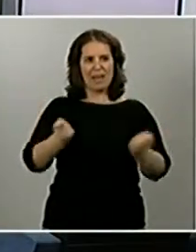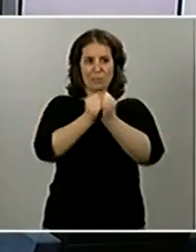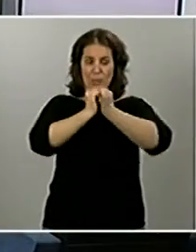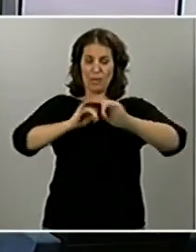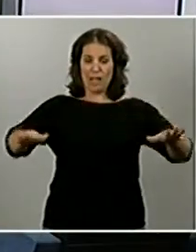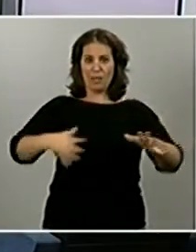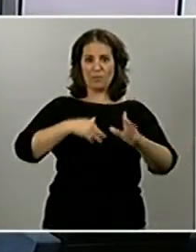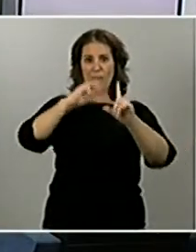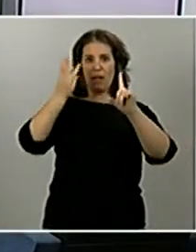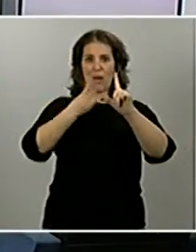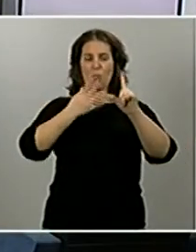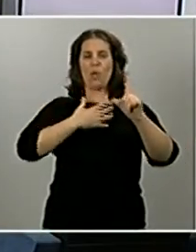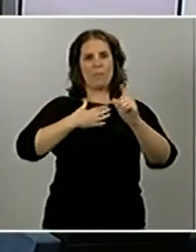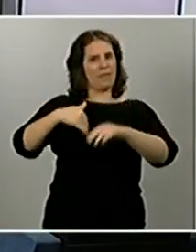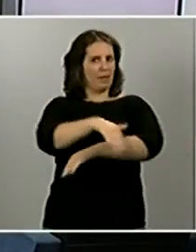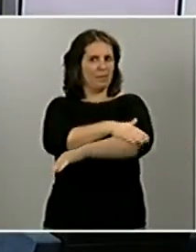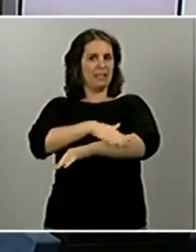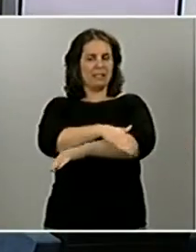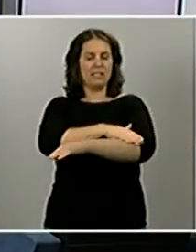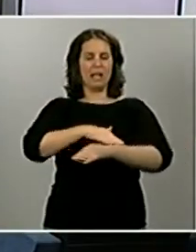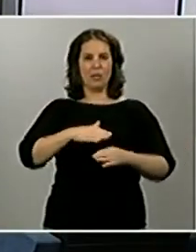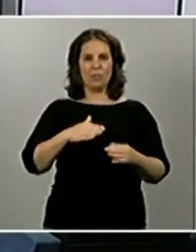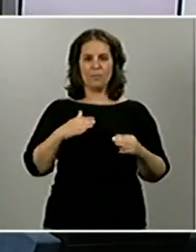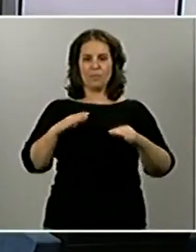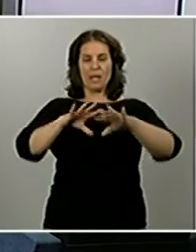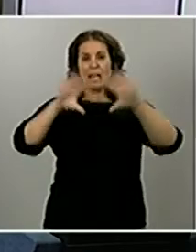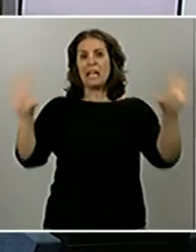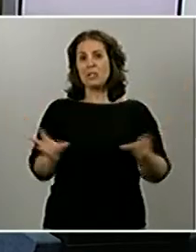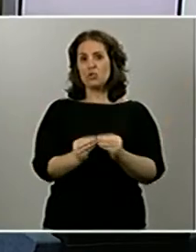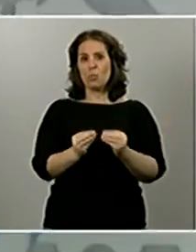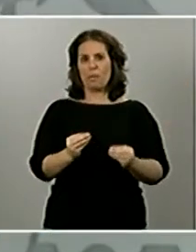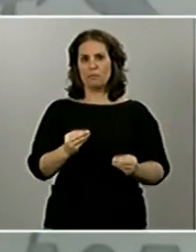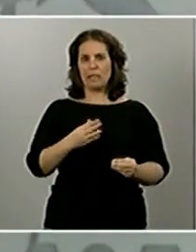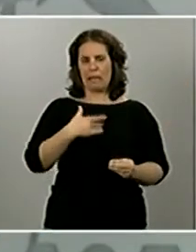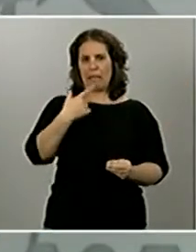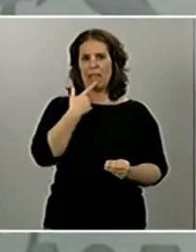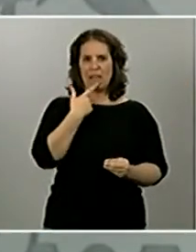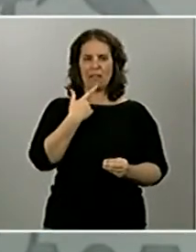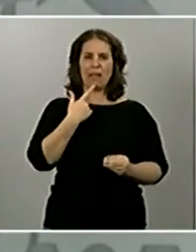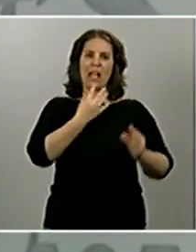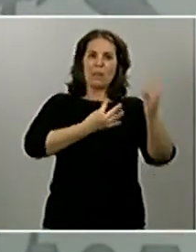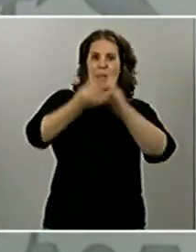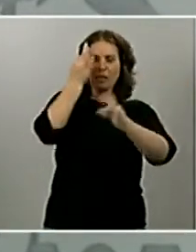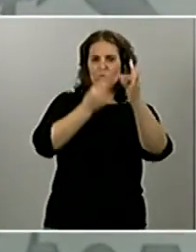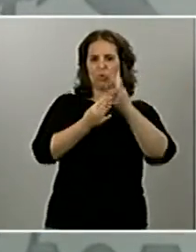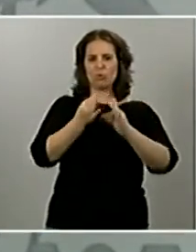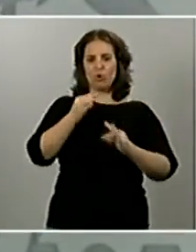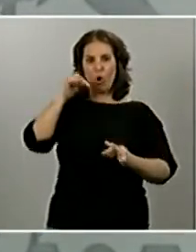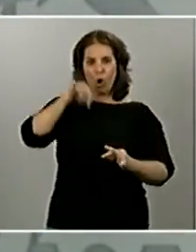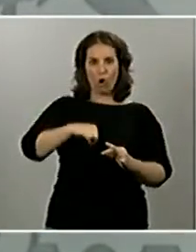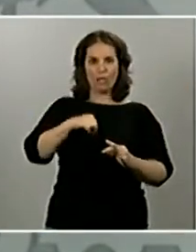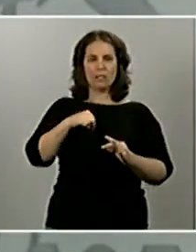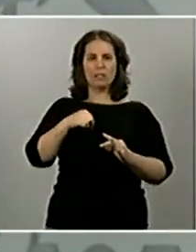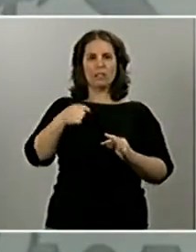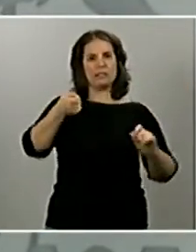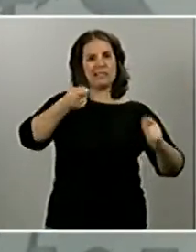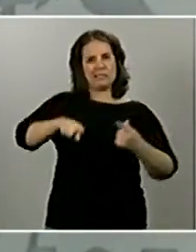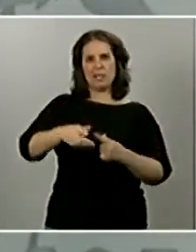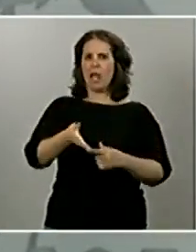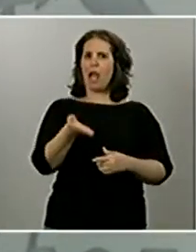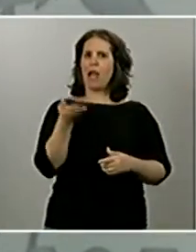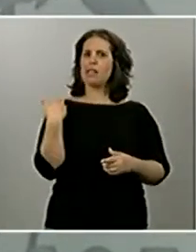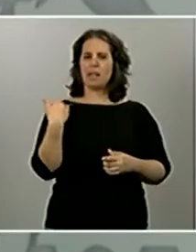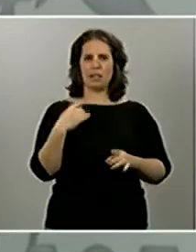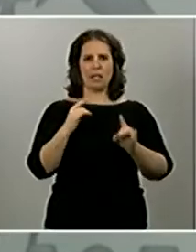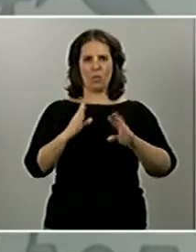Ministerio. Como resumen, podemos decir que los datos y la tendencia en el día de hoy se mantiene, similar a la de ayer. El número